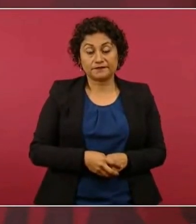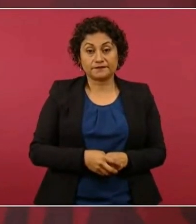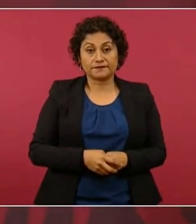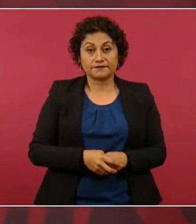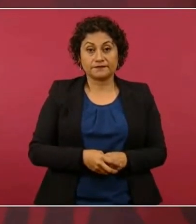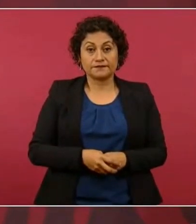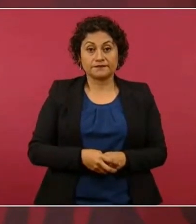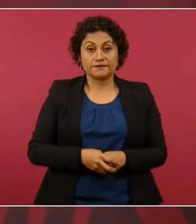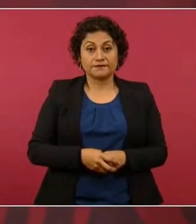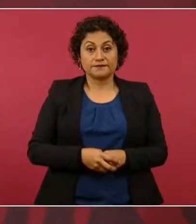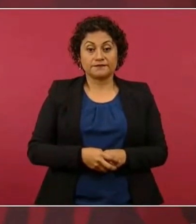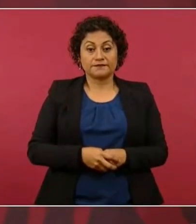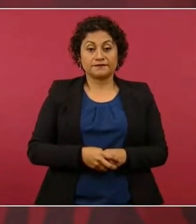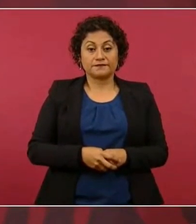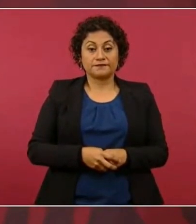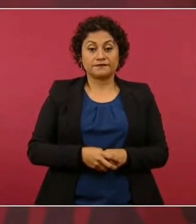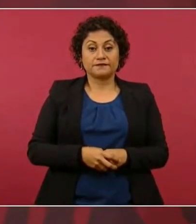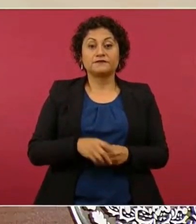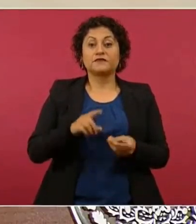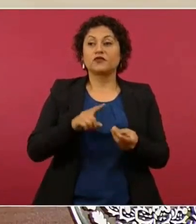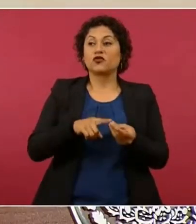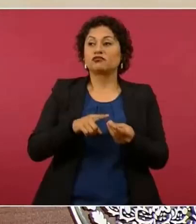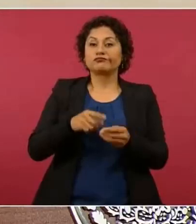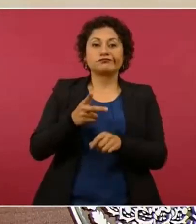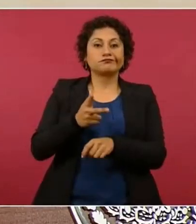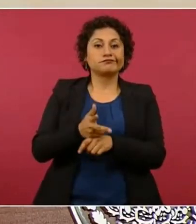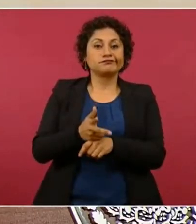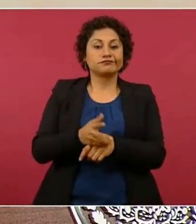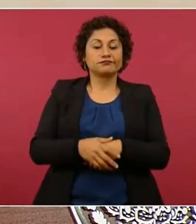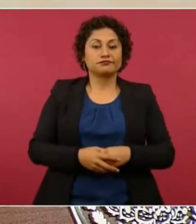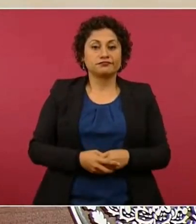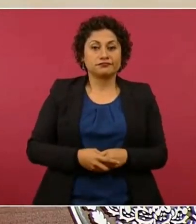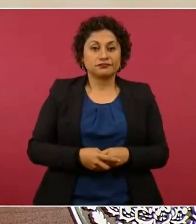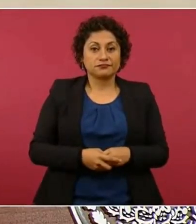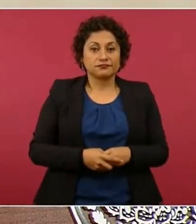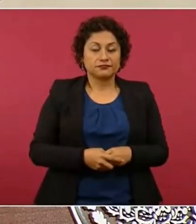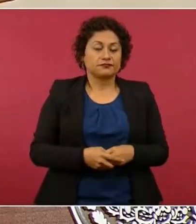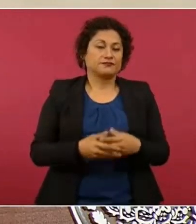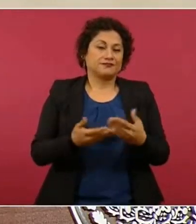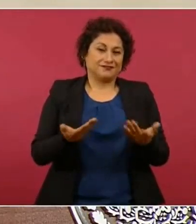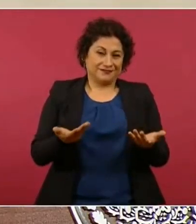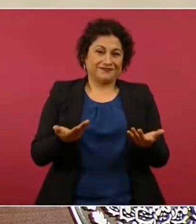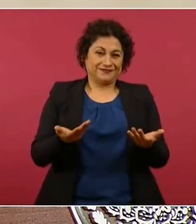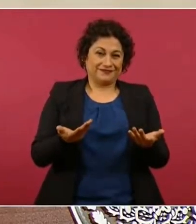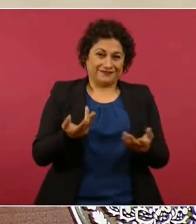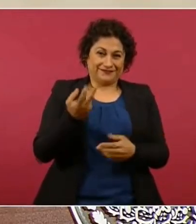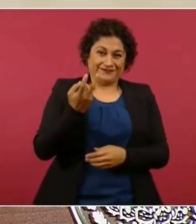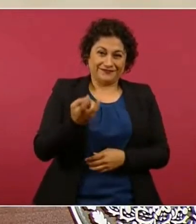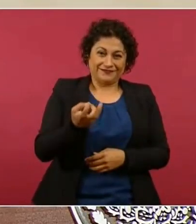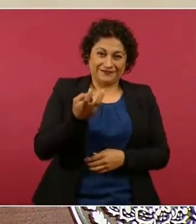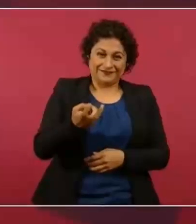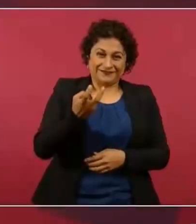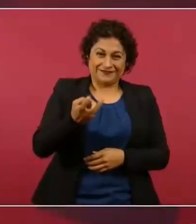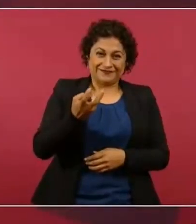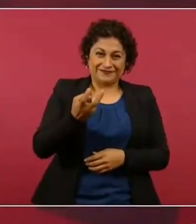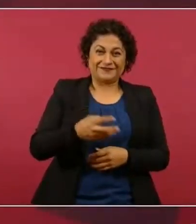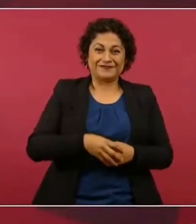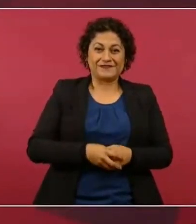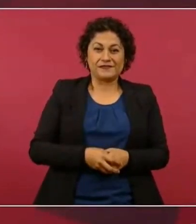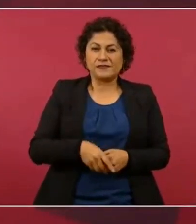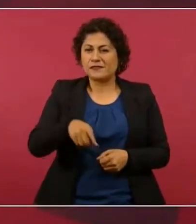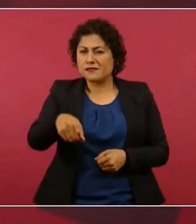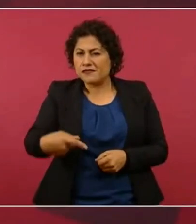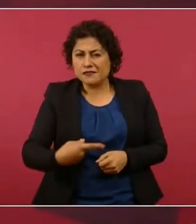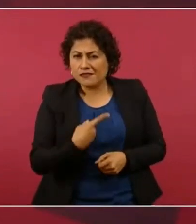donde la van a agarrar este pero es eso pero tenías otra